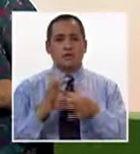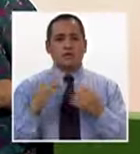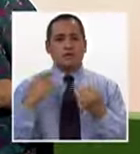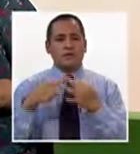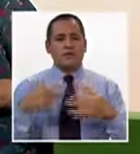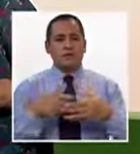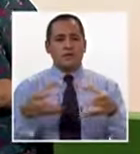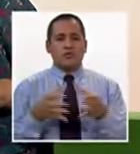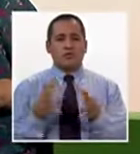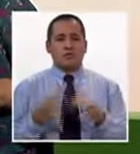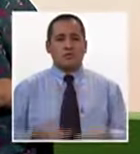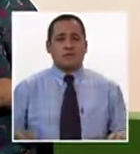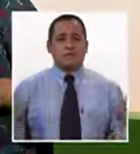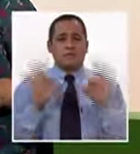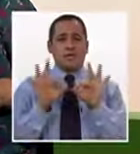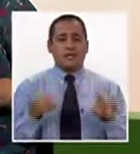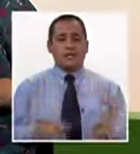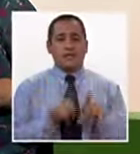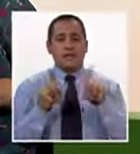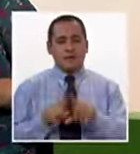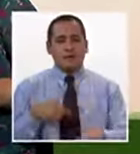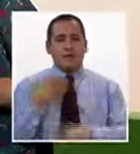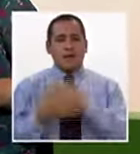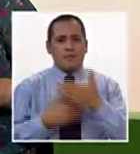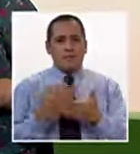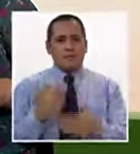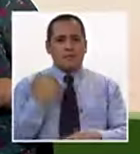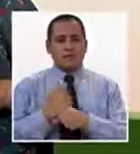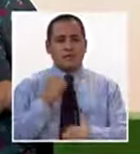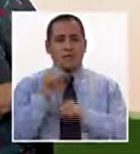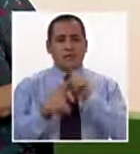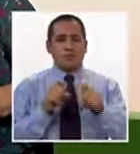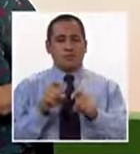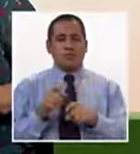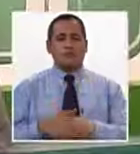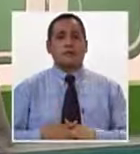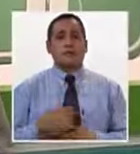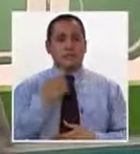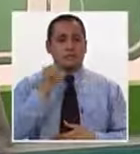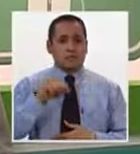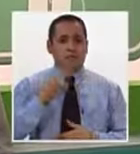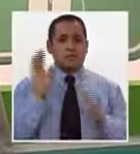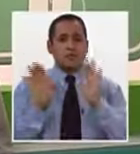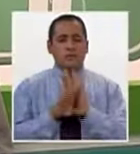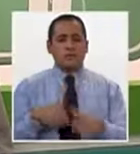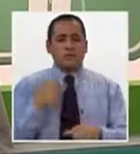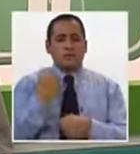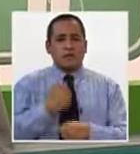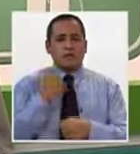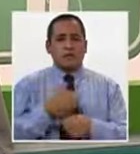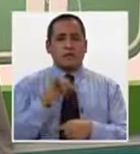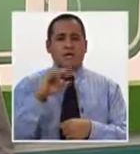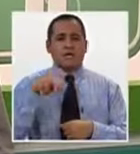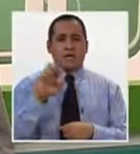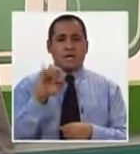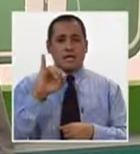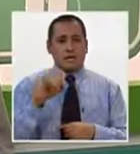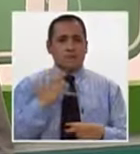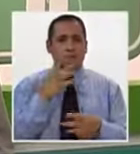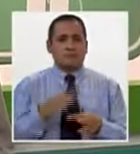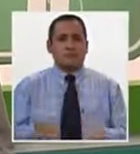instituciones importantísimas para poder realizar esta encuesta, ¿no? Sí, fíjate, yo creo que la labor de INAI es